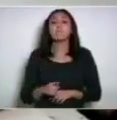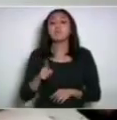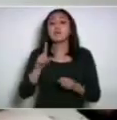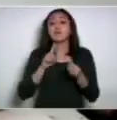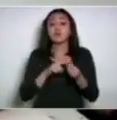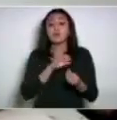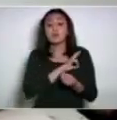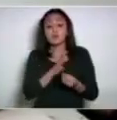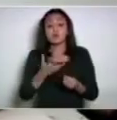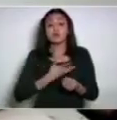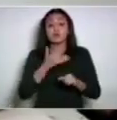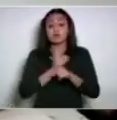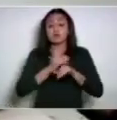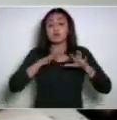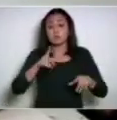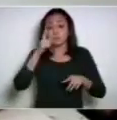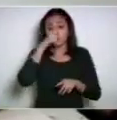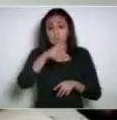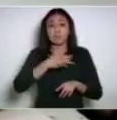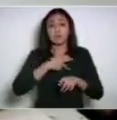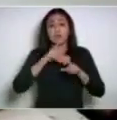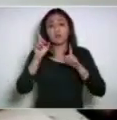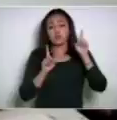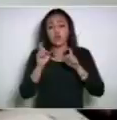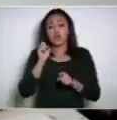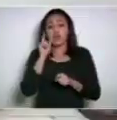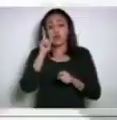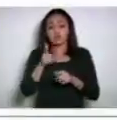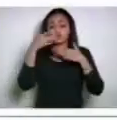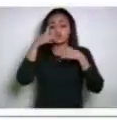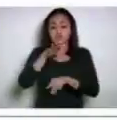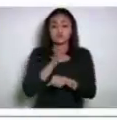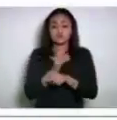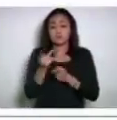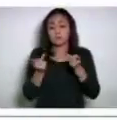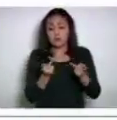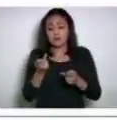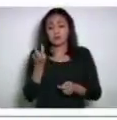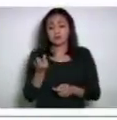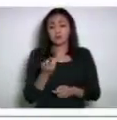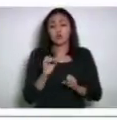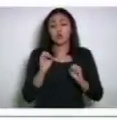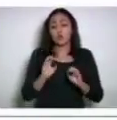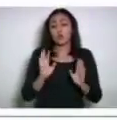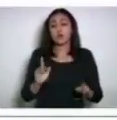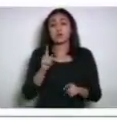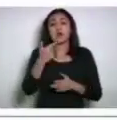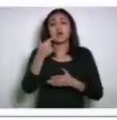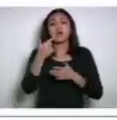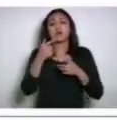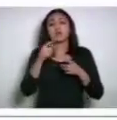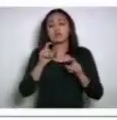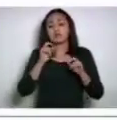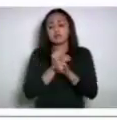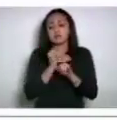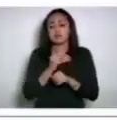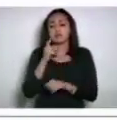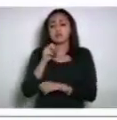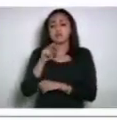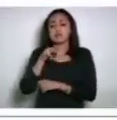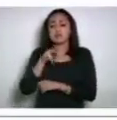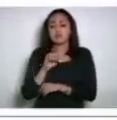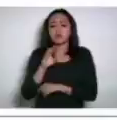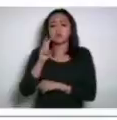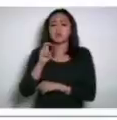en donde podrán recibir la información para aclarar cualquier duda que tengan respecto a la estrategia, o bien en la liga previene coviddiecinueve punto